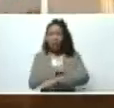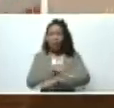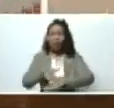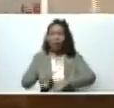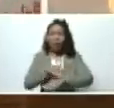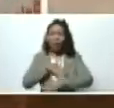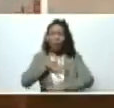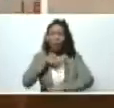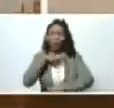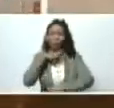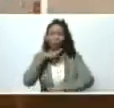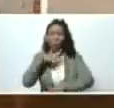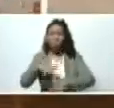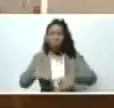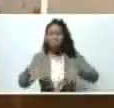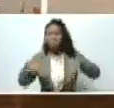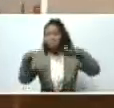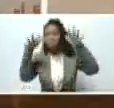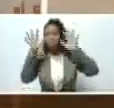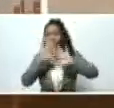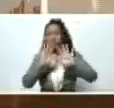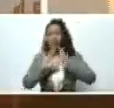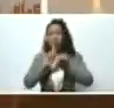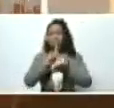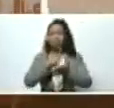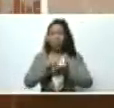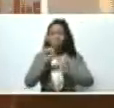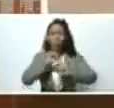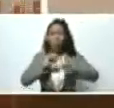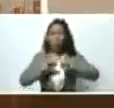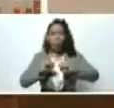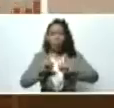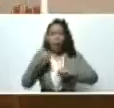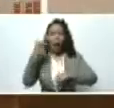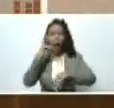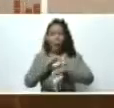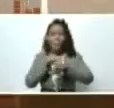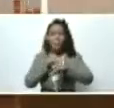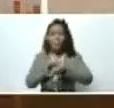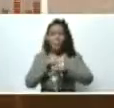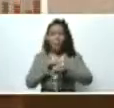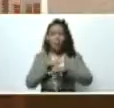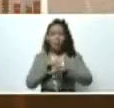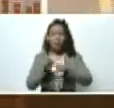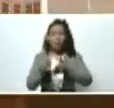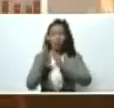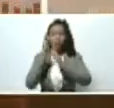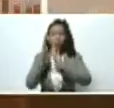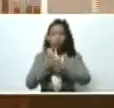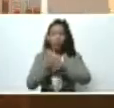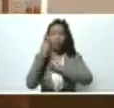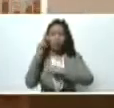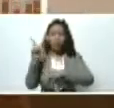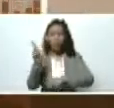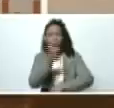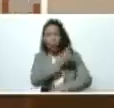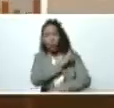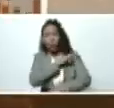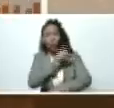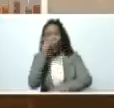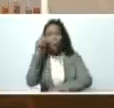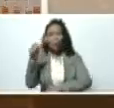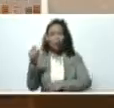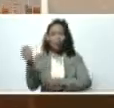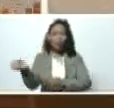colapsadas, pero ya llegaron las maquinarias, yo me comuniqué con el Ministro de Infraestructura, ¿no? El General Paredes la mandó